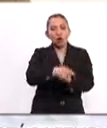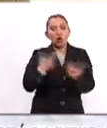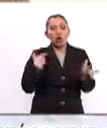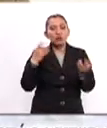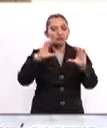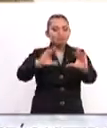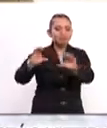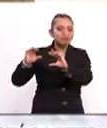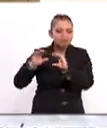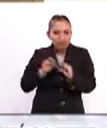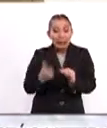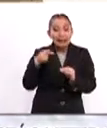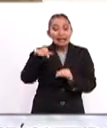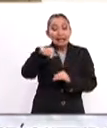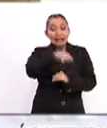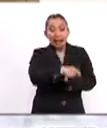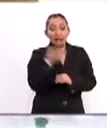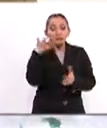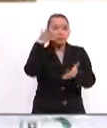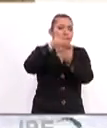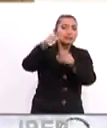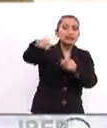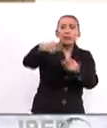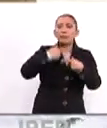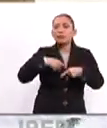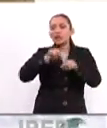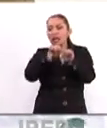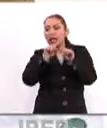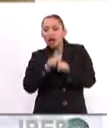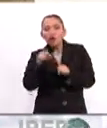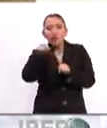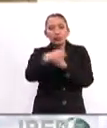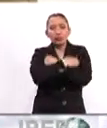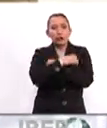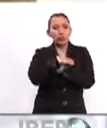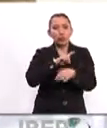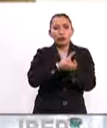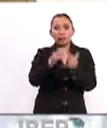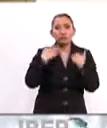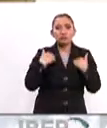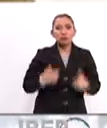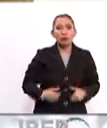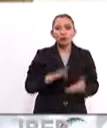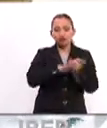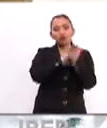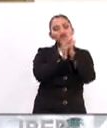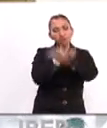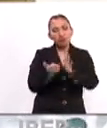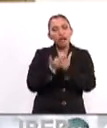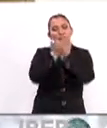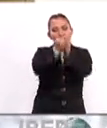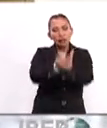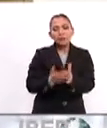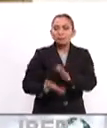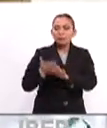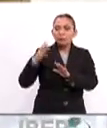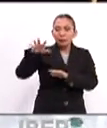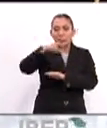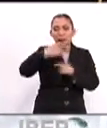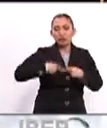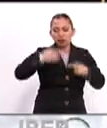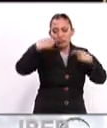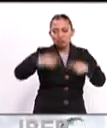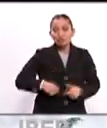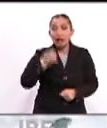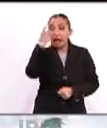herramientas pedagógicas y que logre llegar precisamente al aula y sea una educación en derechos humanos transformadora y constructora de ciudadanía.